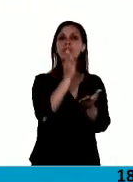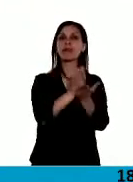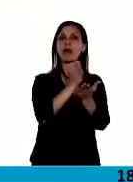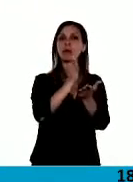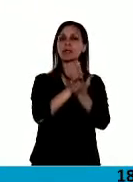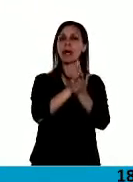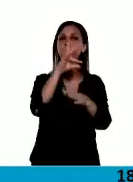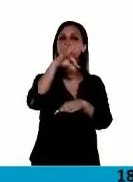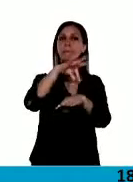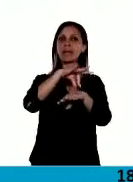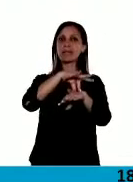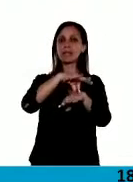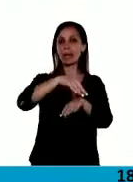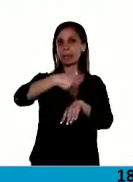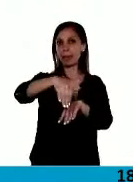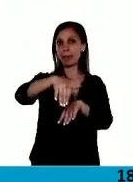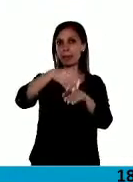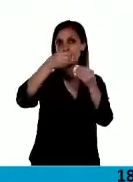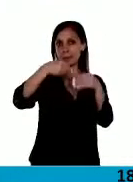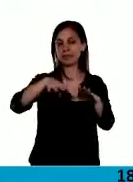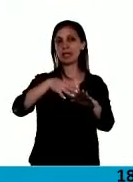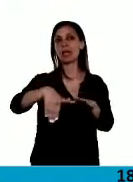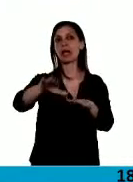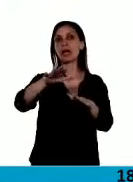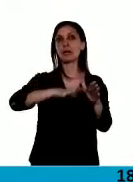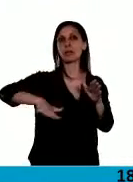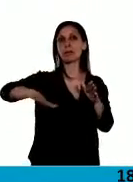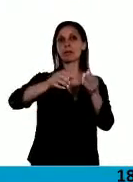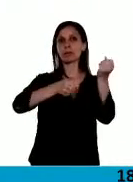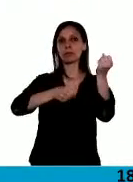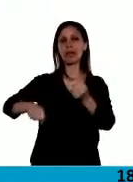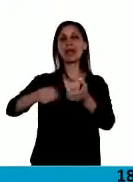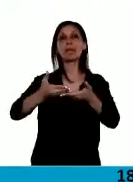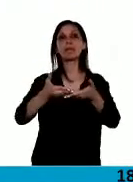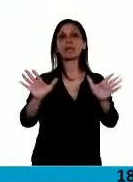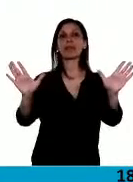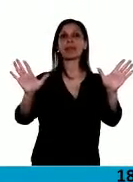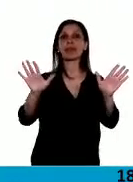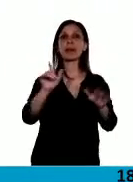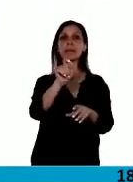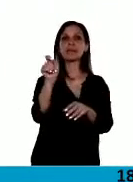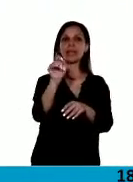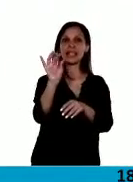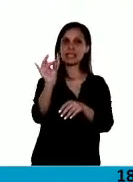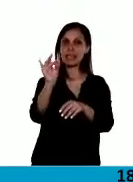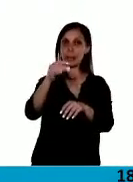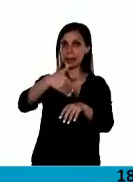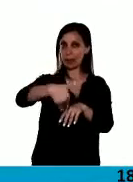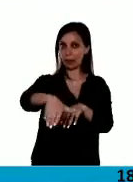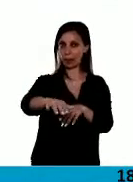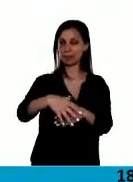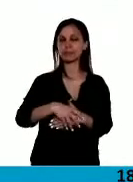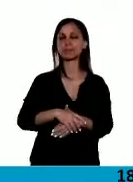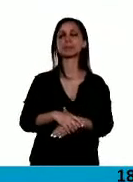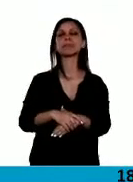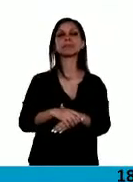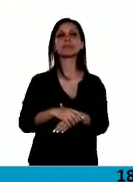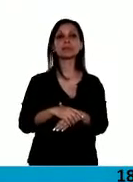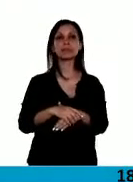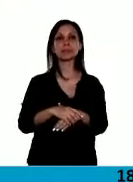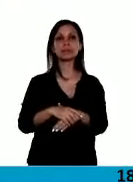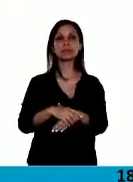de Medicina que va a funcionar en José C. Paz y que se va a estar inaugurando en el mes de diciembre. Creo que